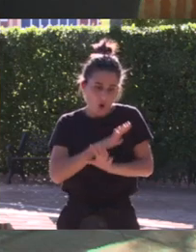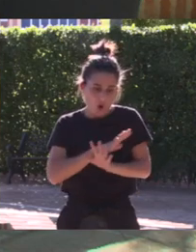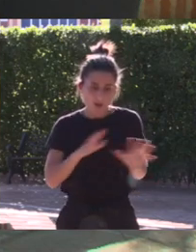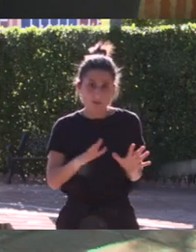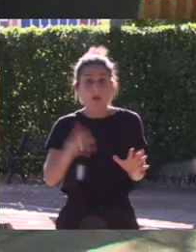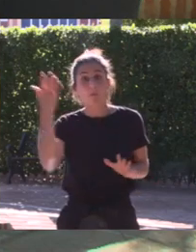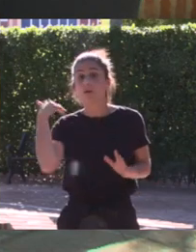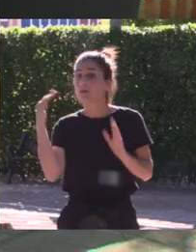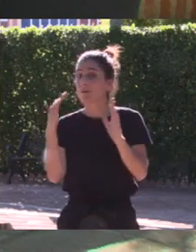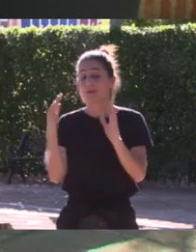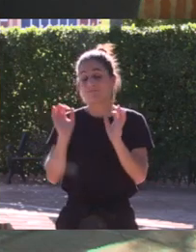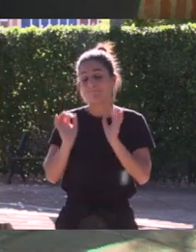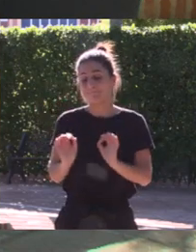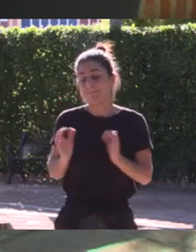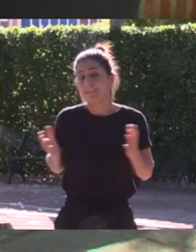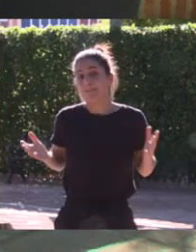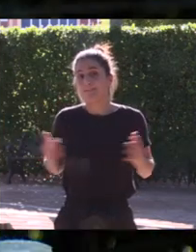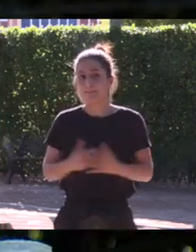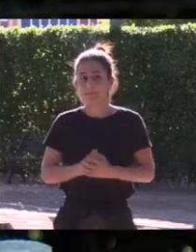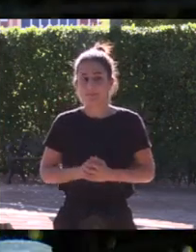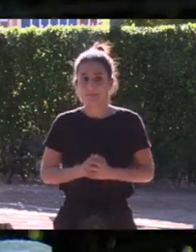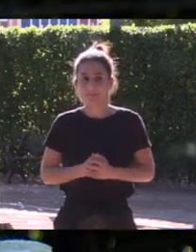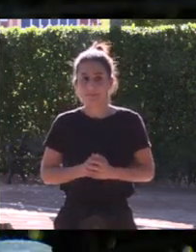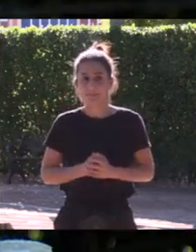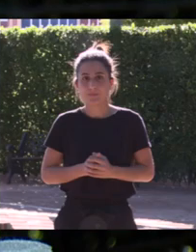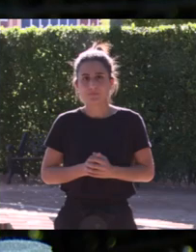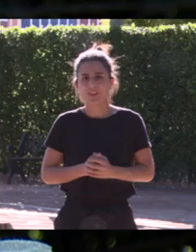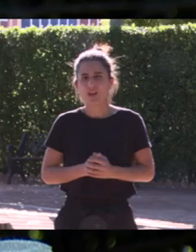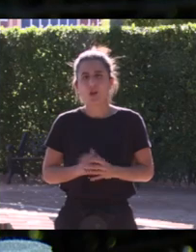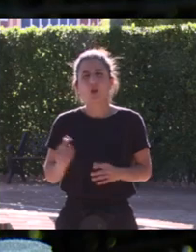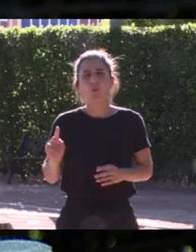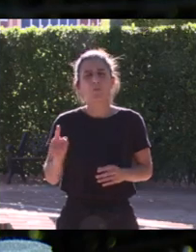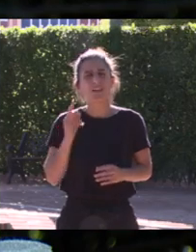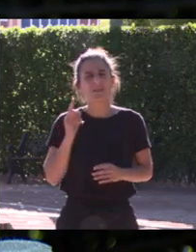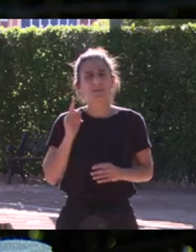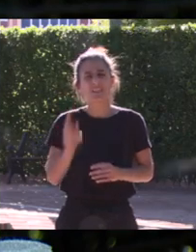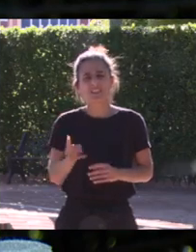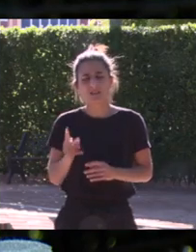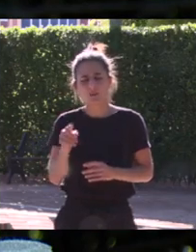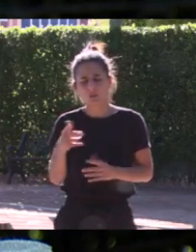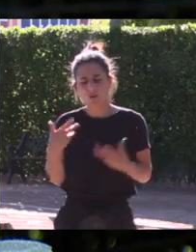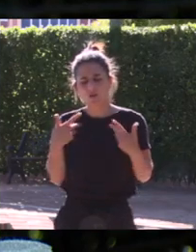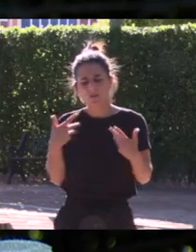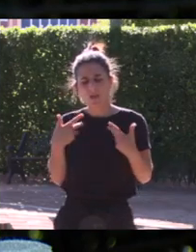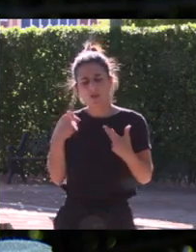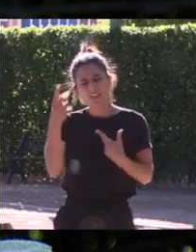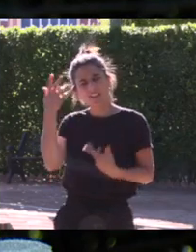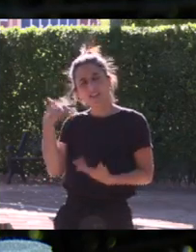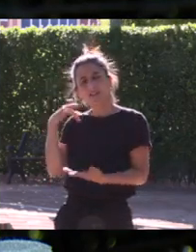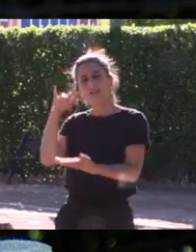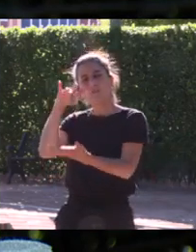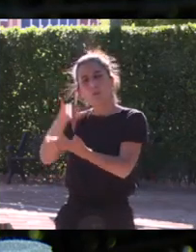pues eran otros tiempos ¿qué sería lo más machista que te ha pasado y que en ese momento te indignó